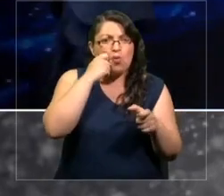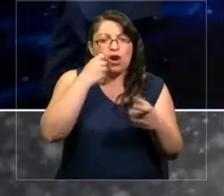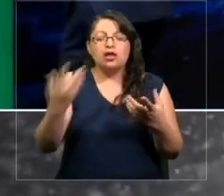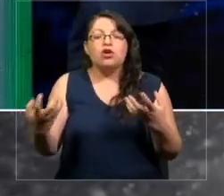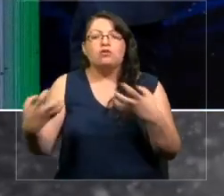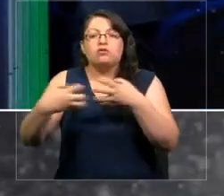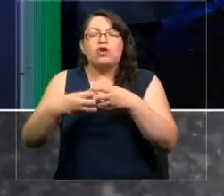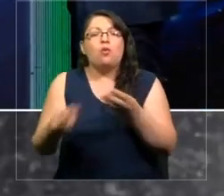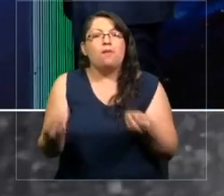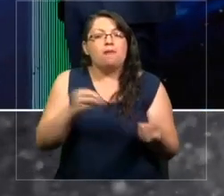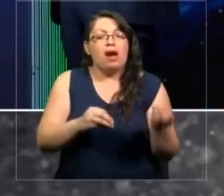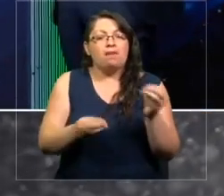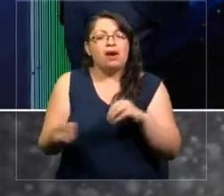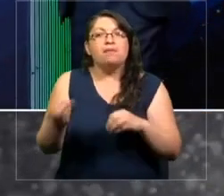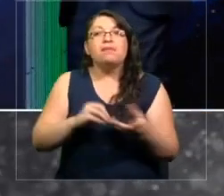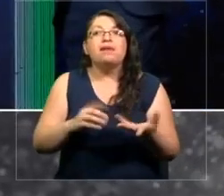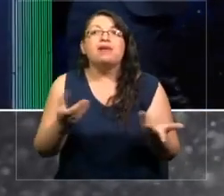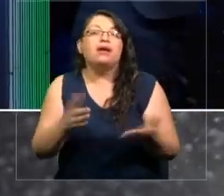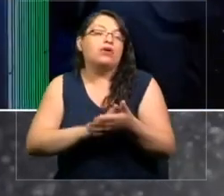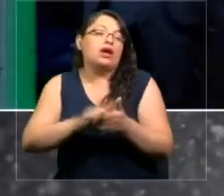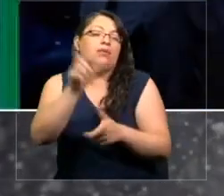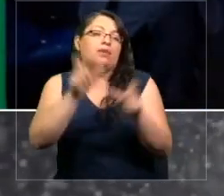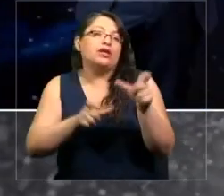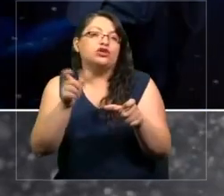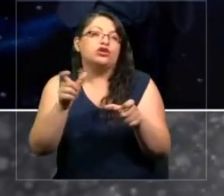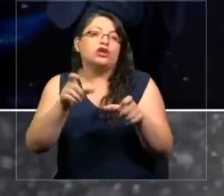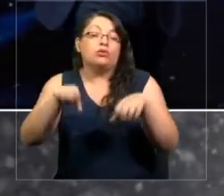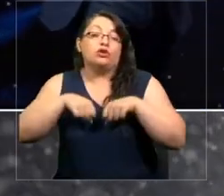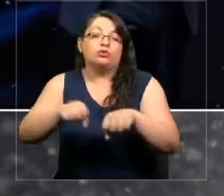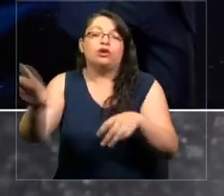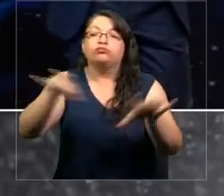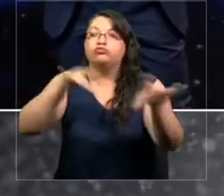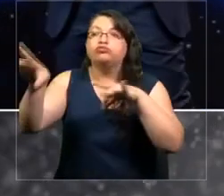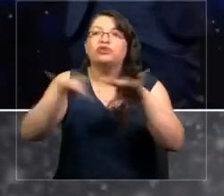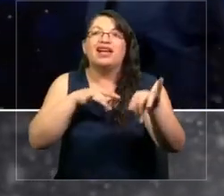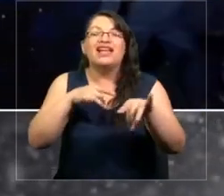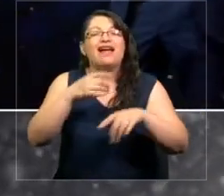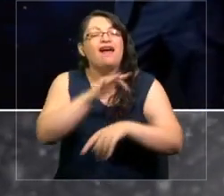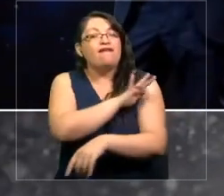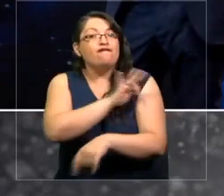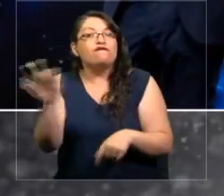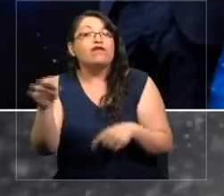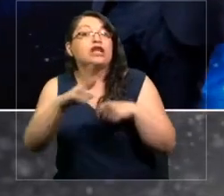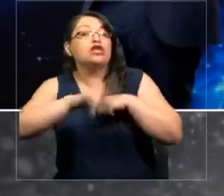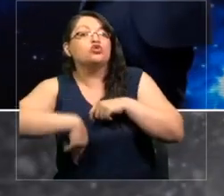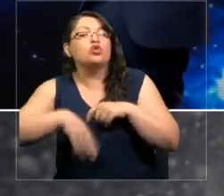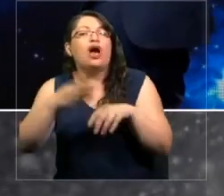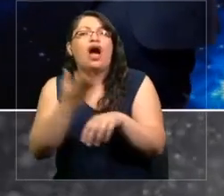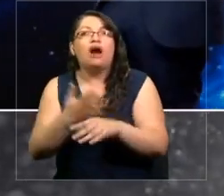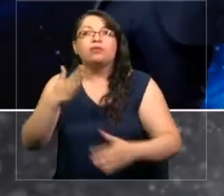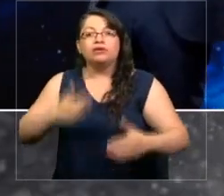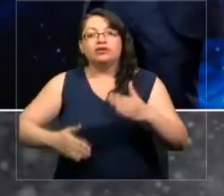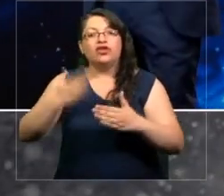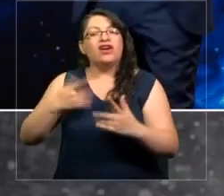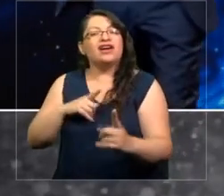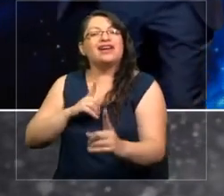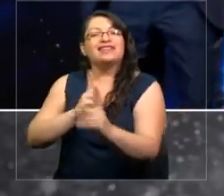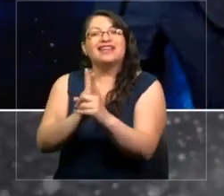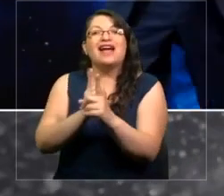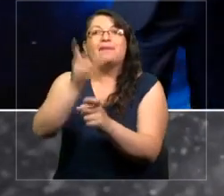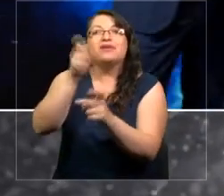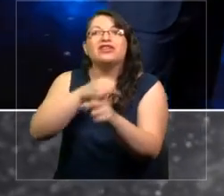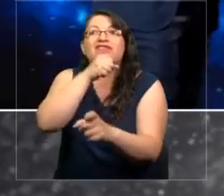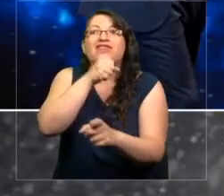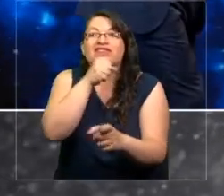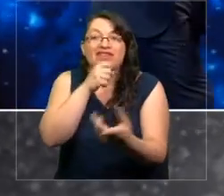incorporando ciertos trabajadores en los supermercados, por ejemplo. En el sur de Francia hay unos pequeños robots que interactúan con adultos de tercera edad. En las bodegas